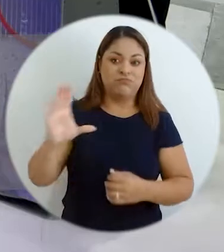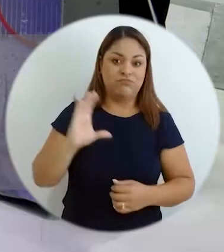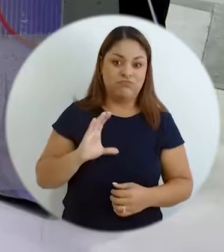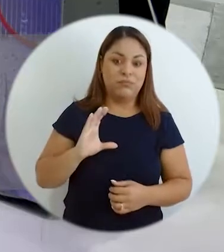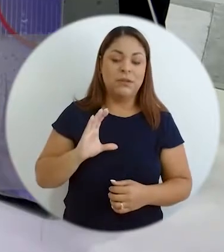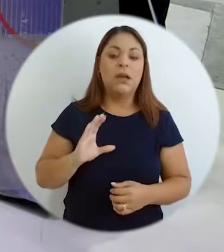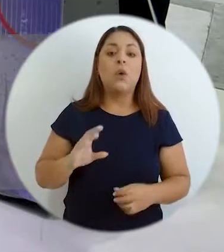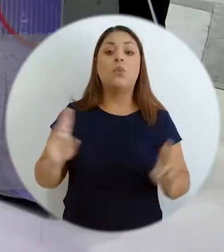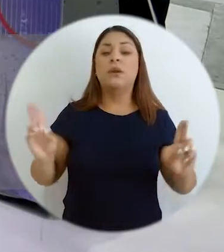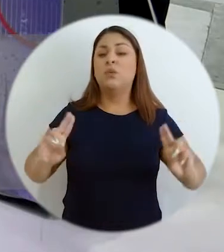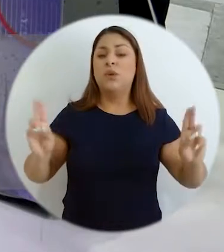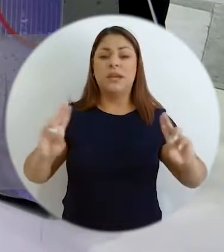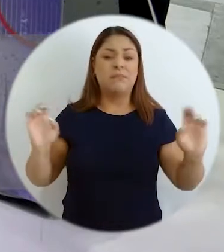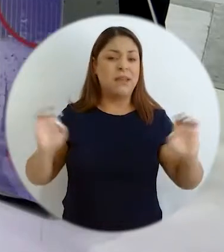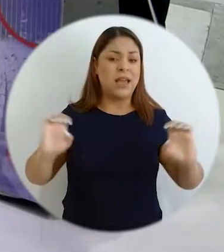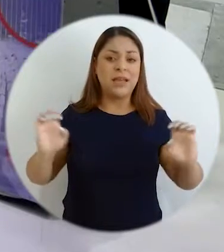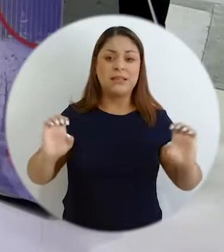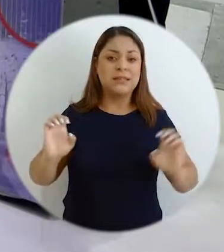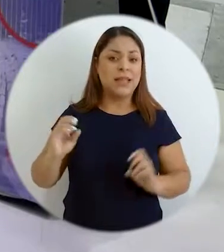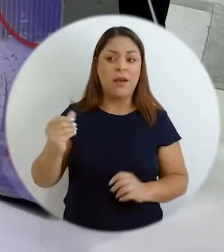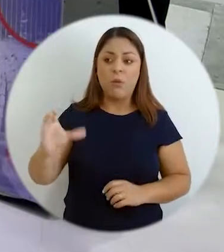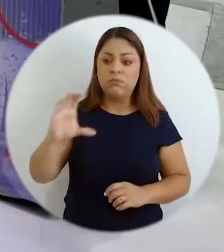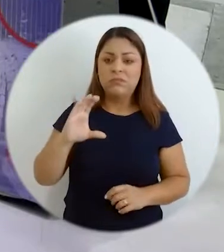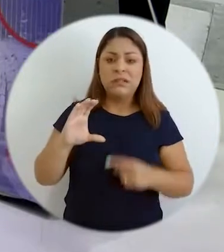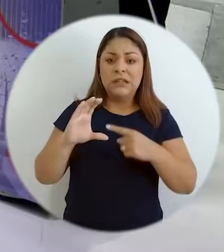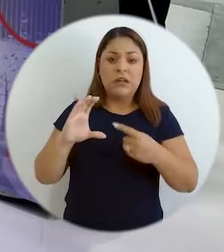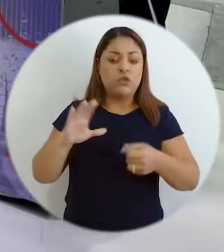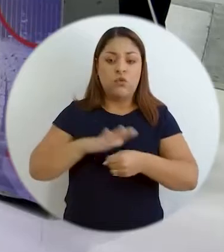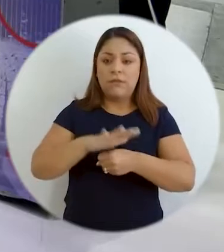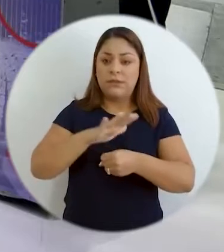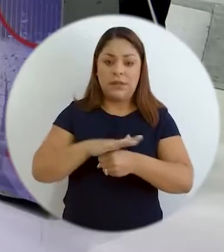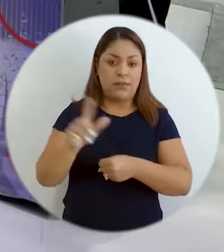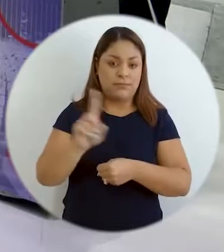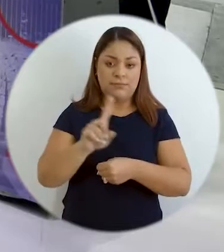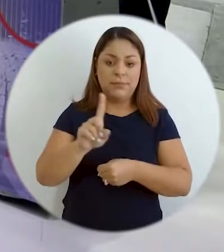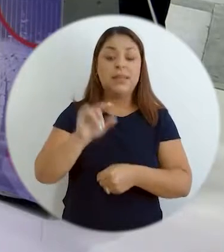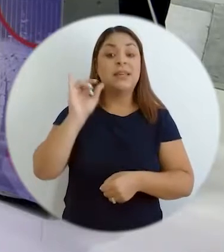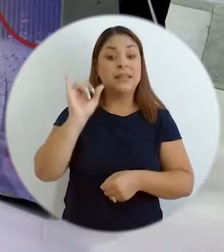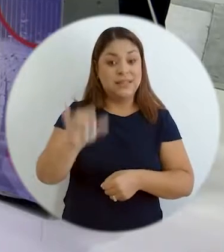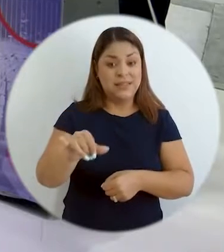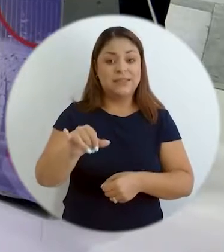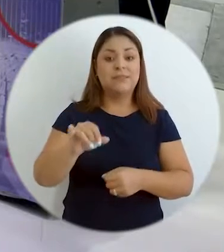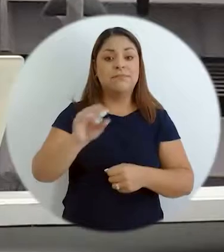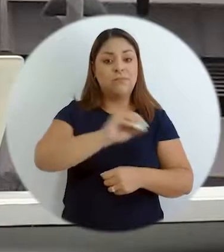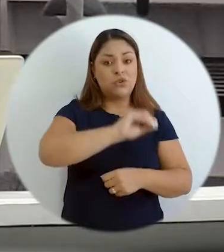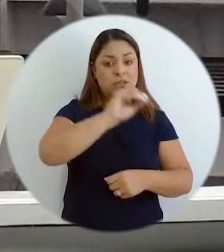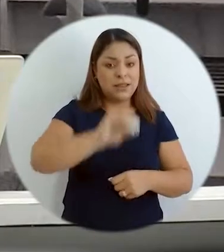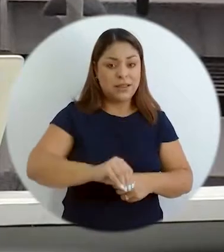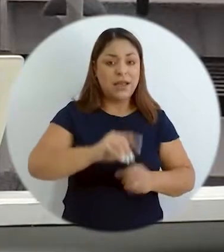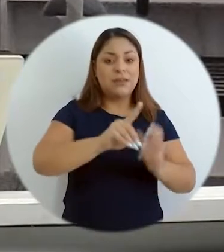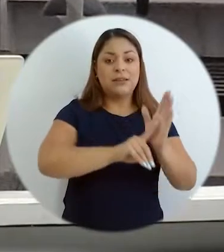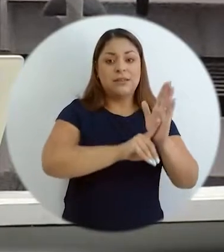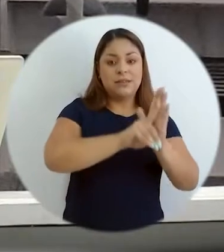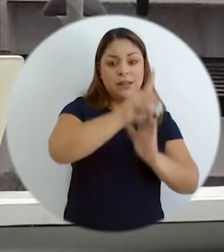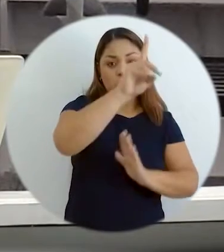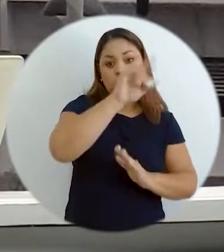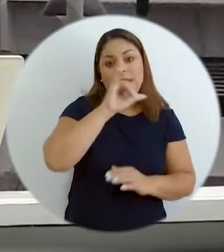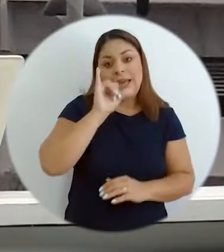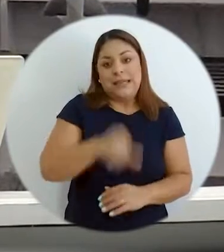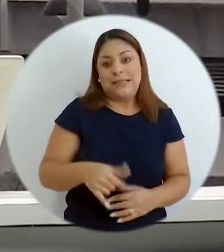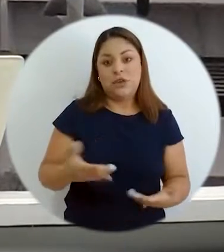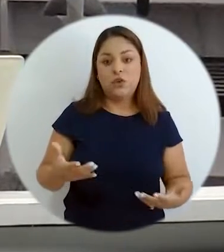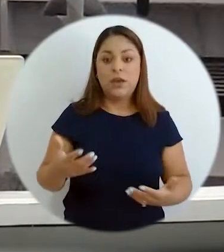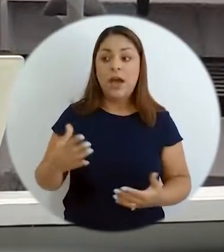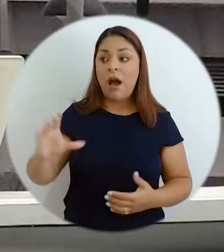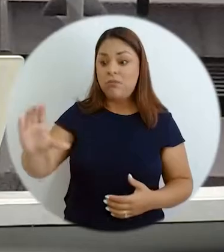Una de las emergencias más grandes que están viviendo las familias ahora es que no les alcanzan dinero. Y esto es el índice de desarrollo, estás contestado precisamente en eso,